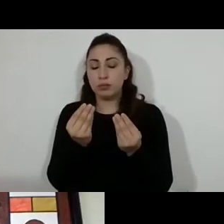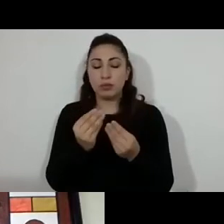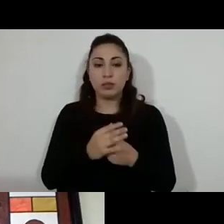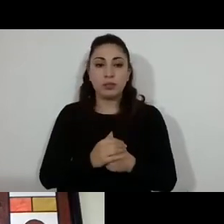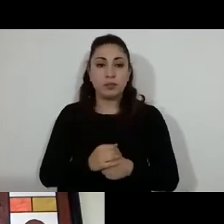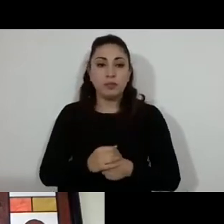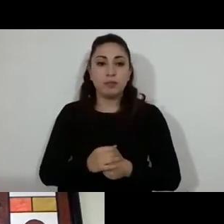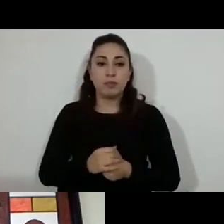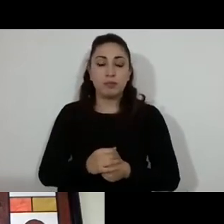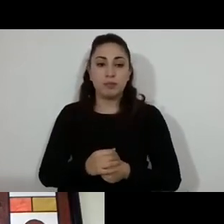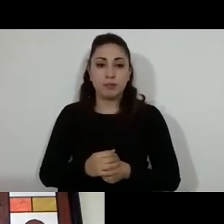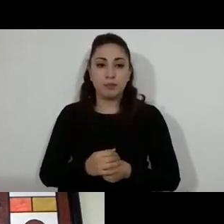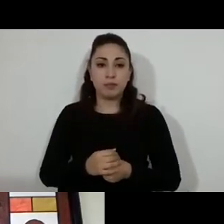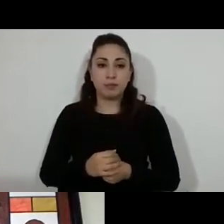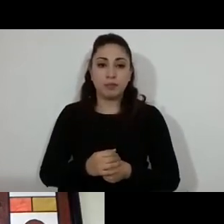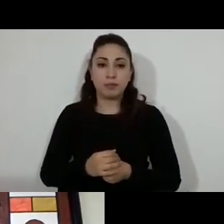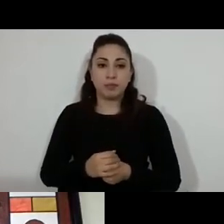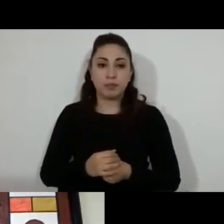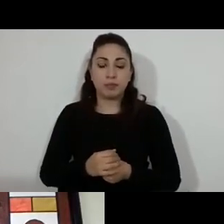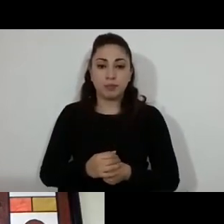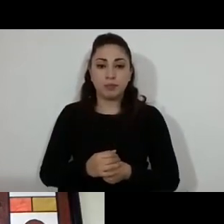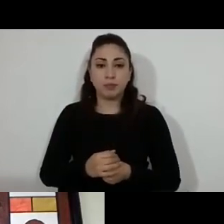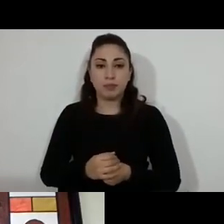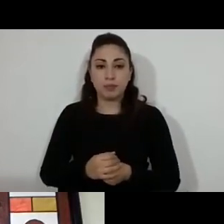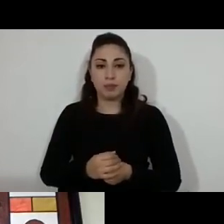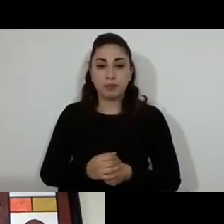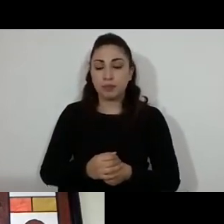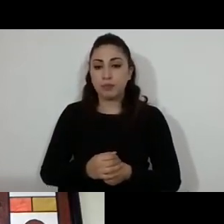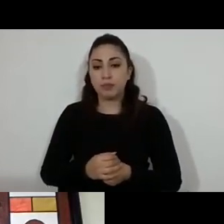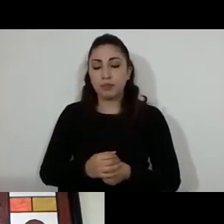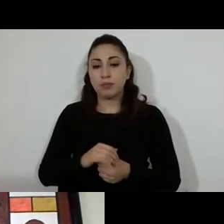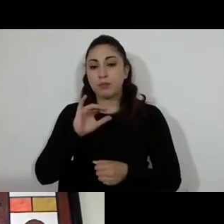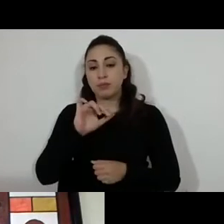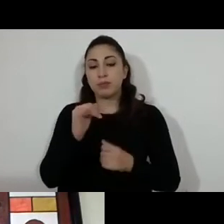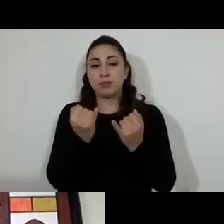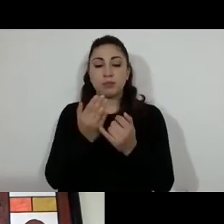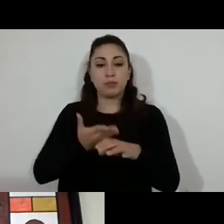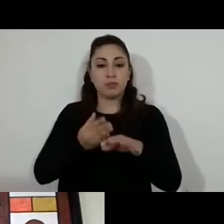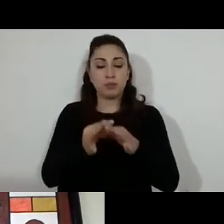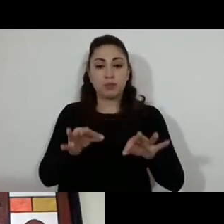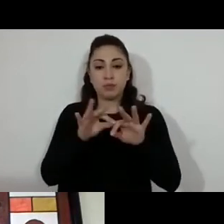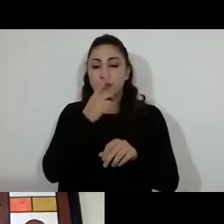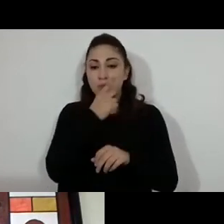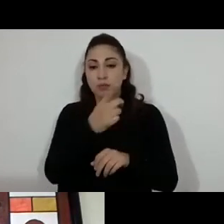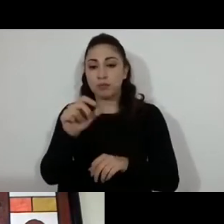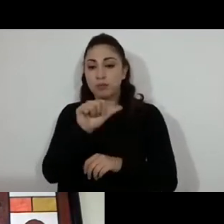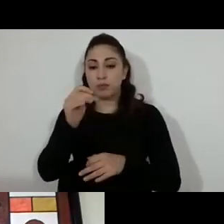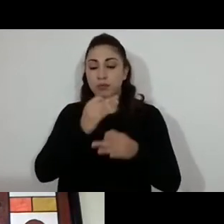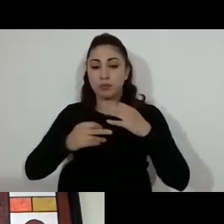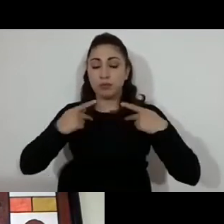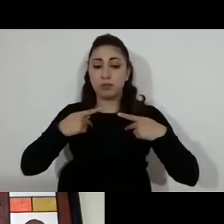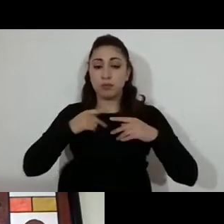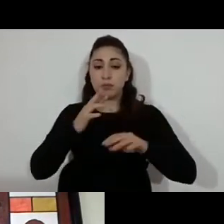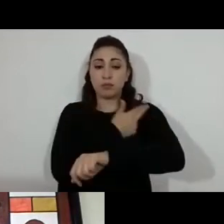Ahí, sobre todo, en razón de que se inscribieron, es importante, en respeto también a las personas que se inscribieron a esta convocatoria, pues